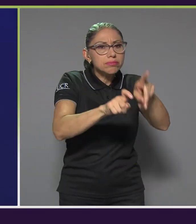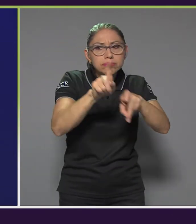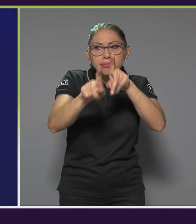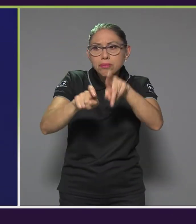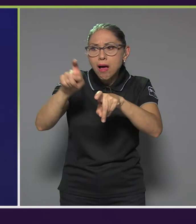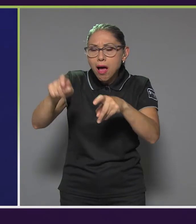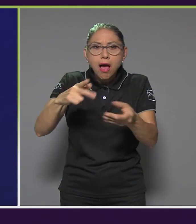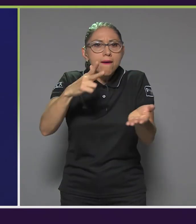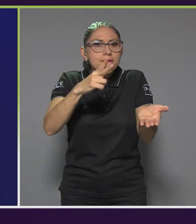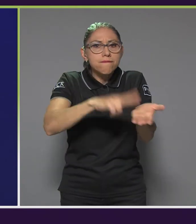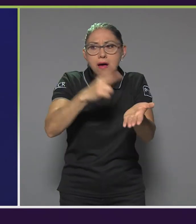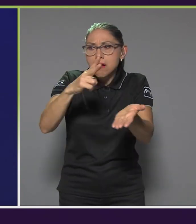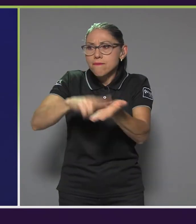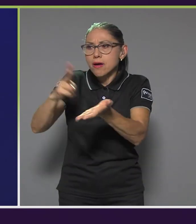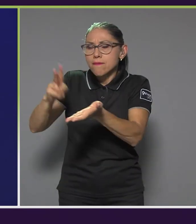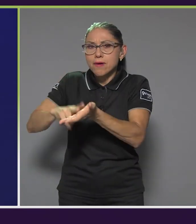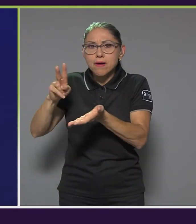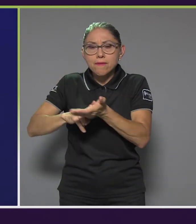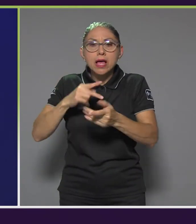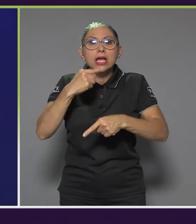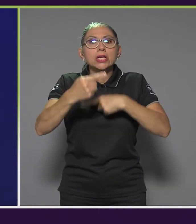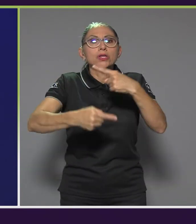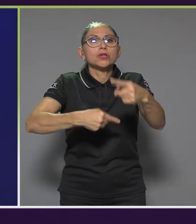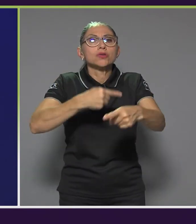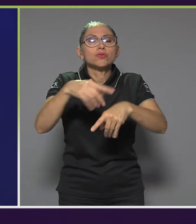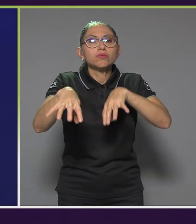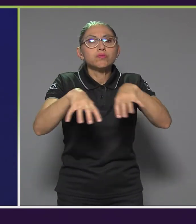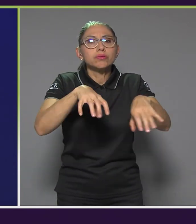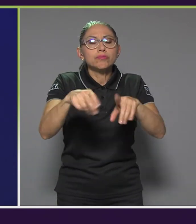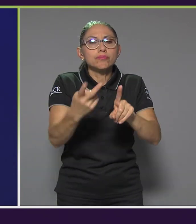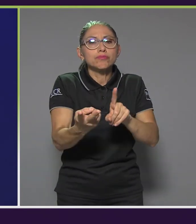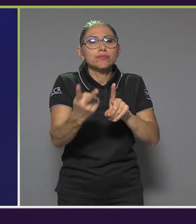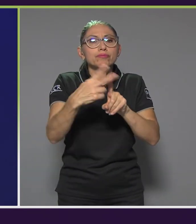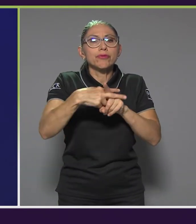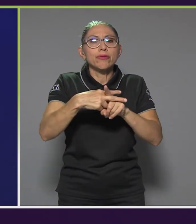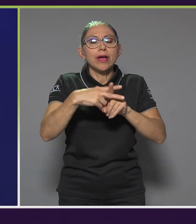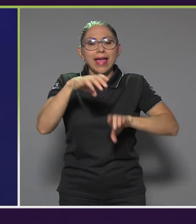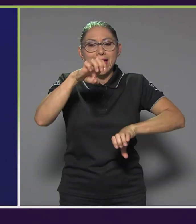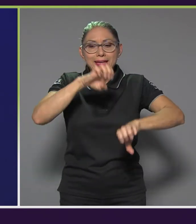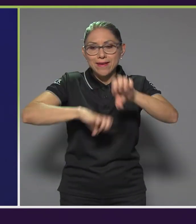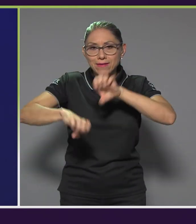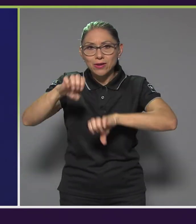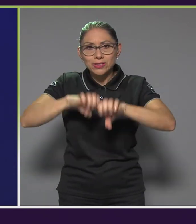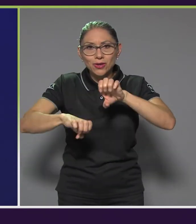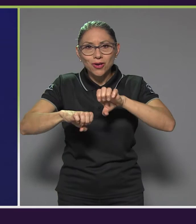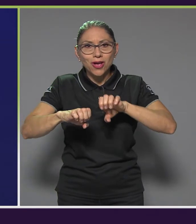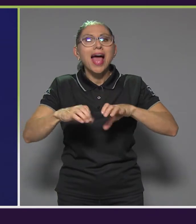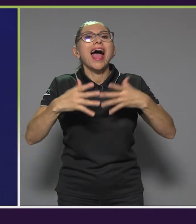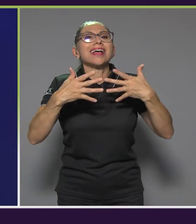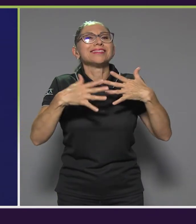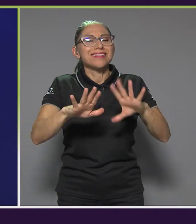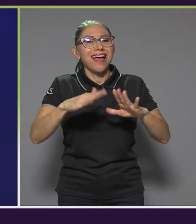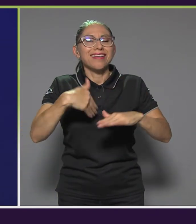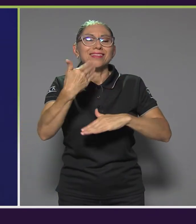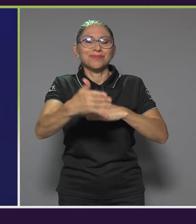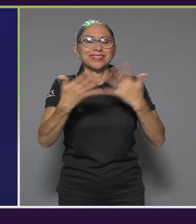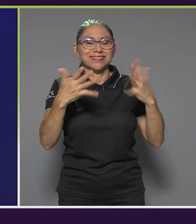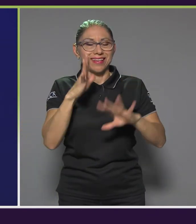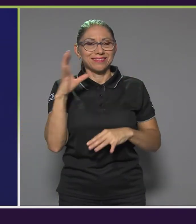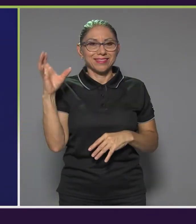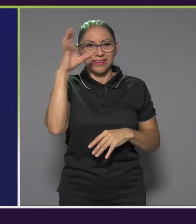implementación y finalmente una evaluación del proceso para saber que este municipio es efectivamente